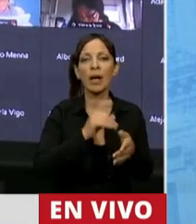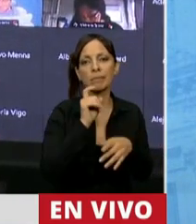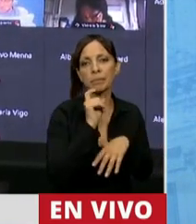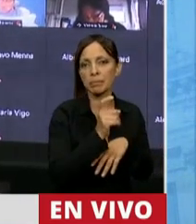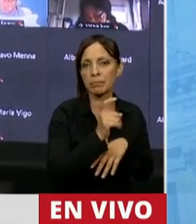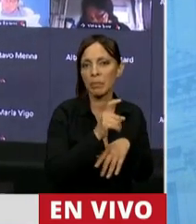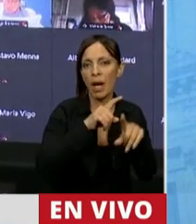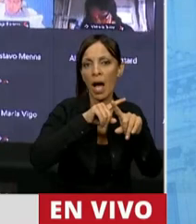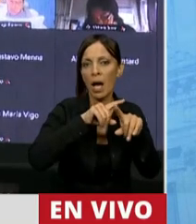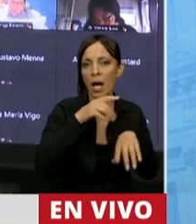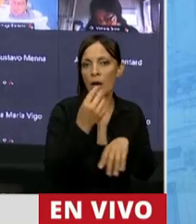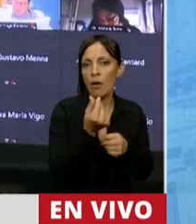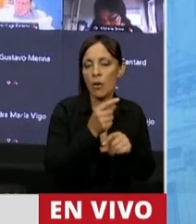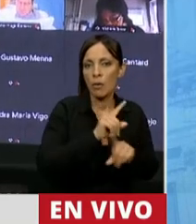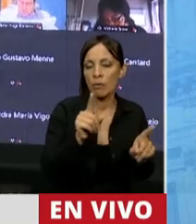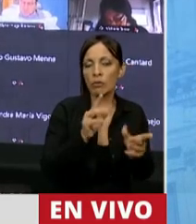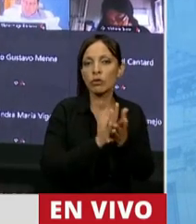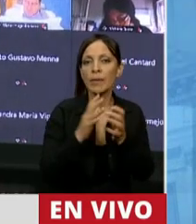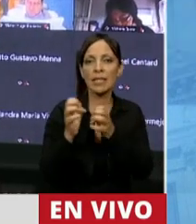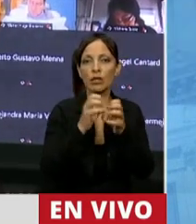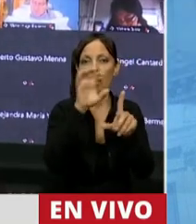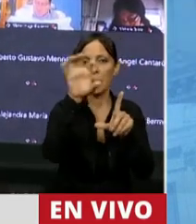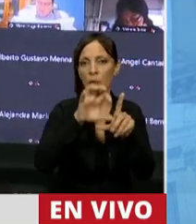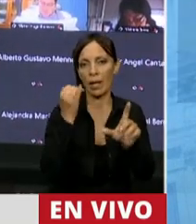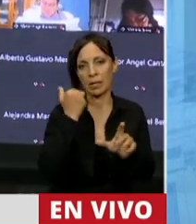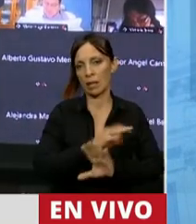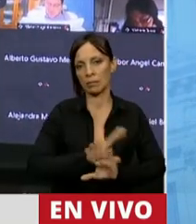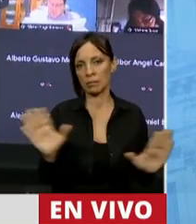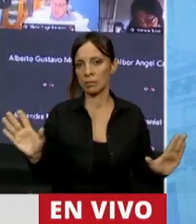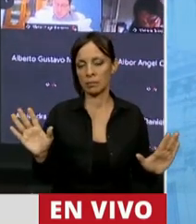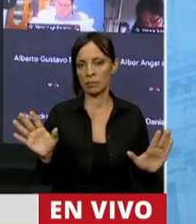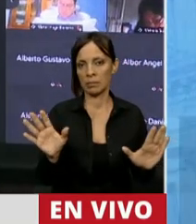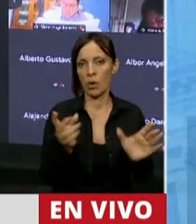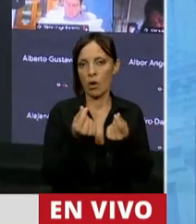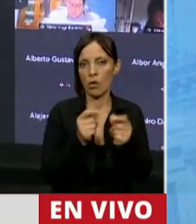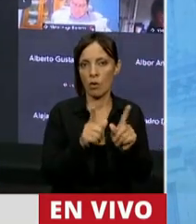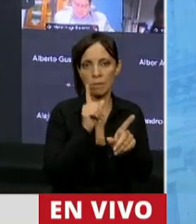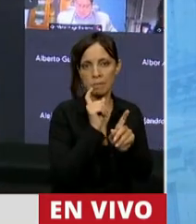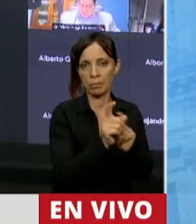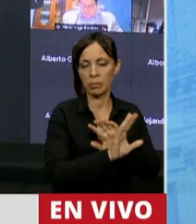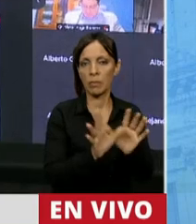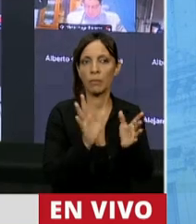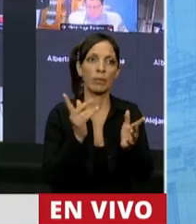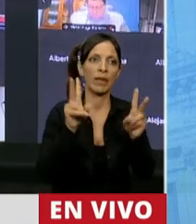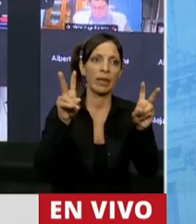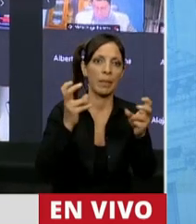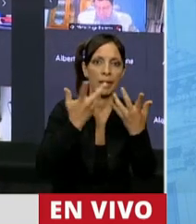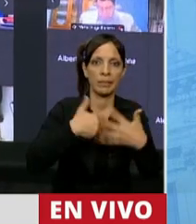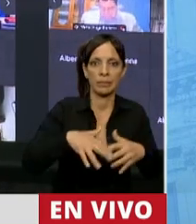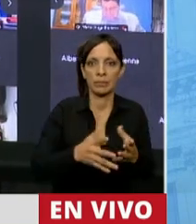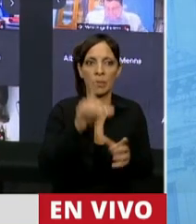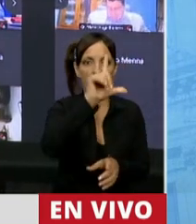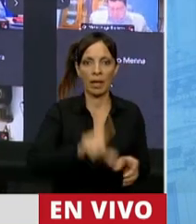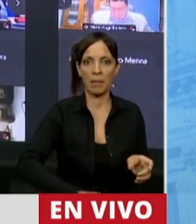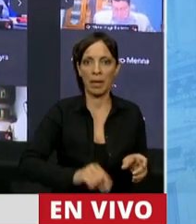de las sesiones virtuales, no solamente por cuestiones evidentes y de fondo, el país entero